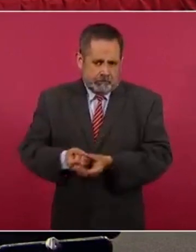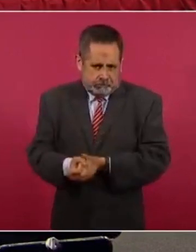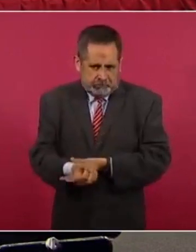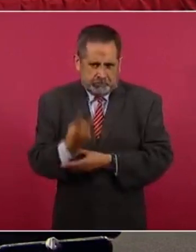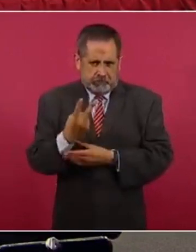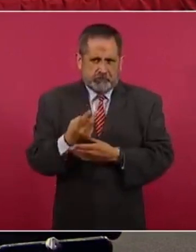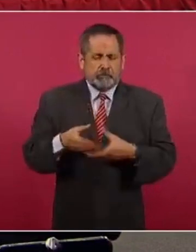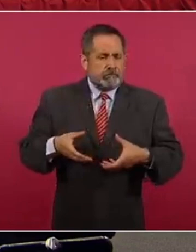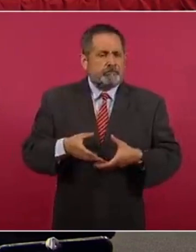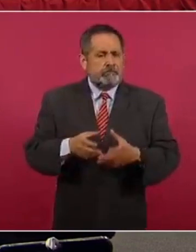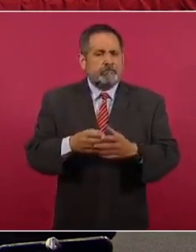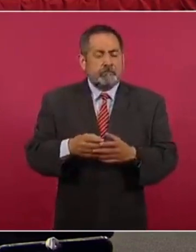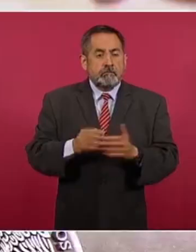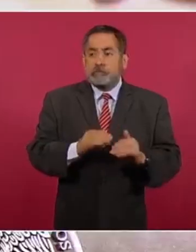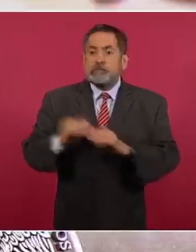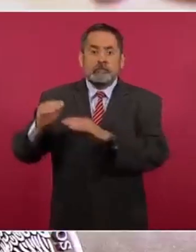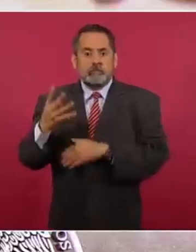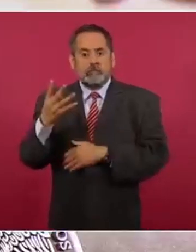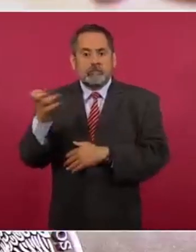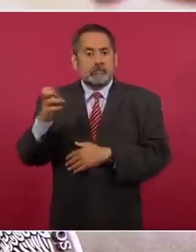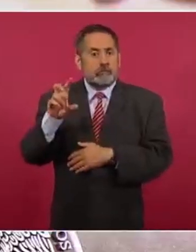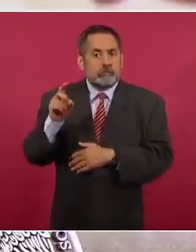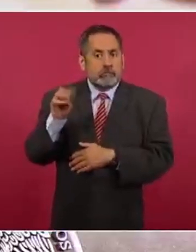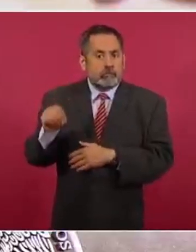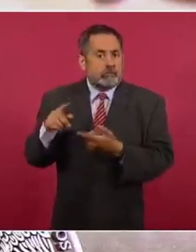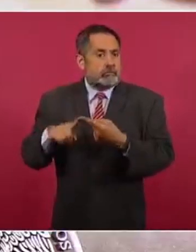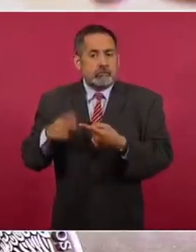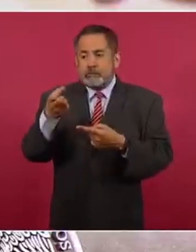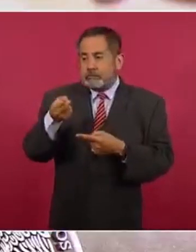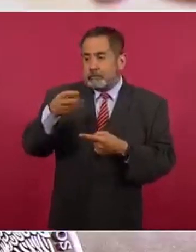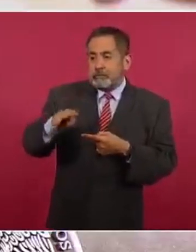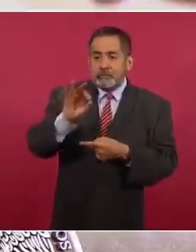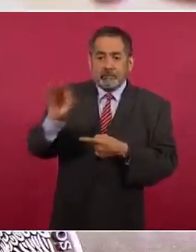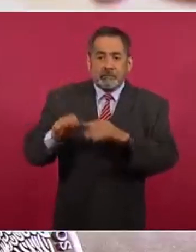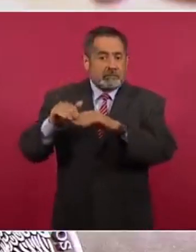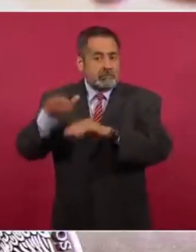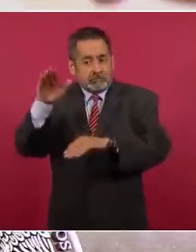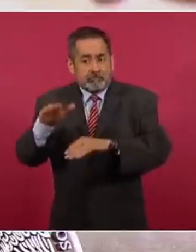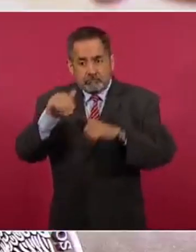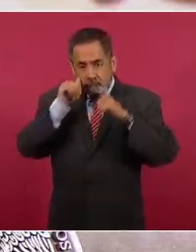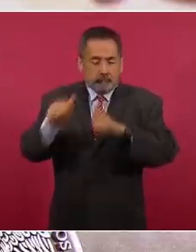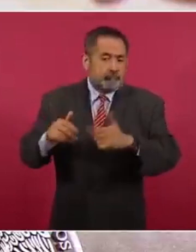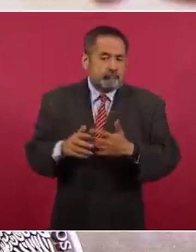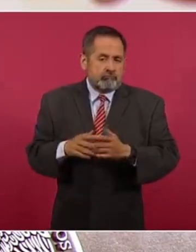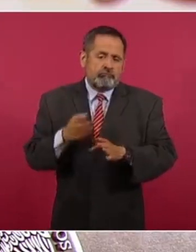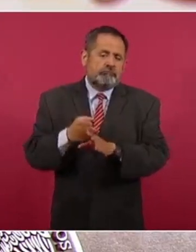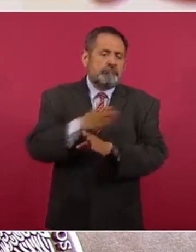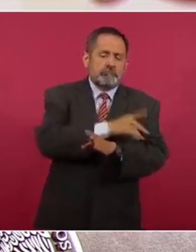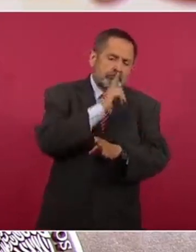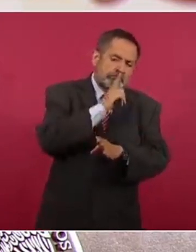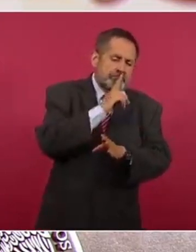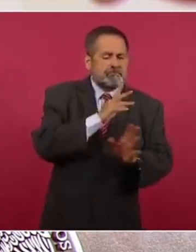intervención, a 439, es decir, un incremento del 69 por ciento. El resto, en los meses anteriores,